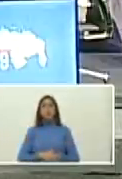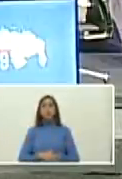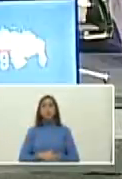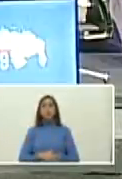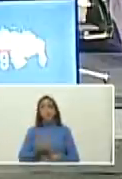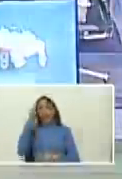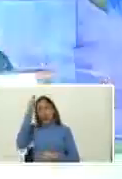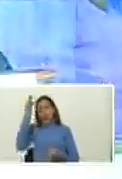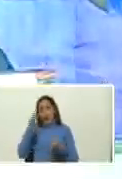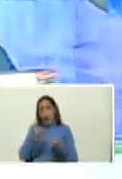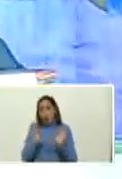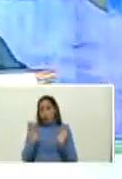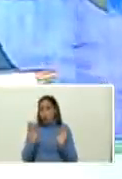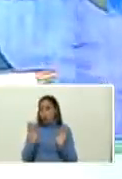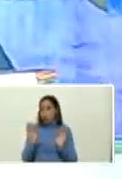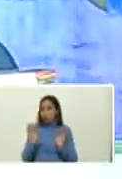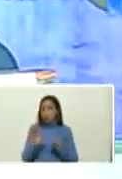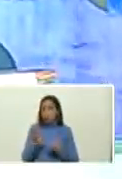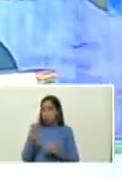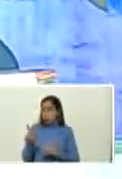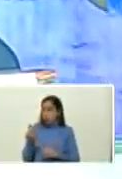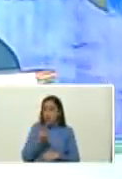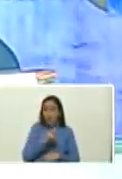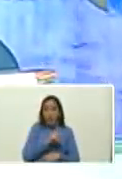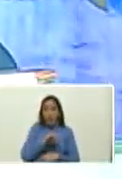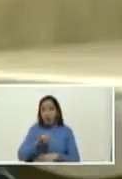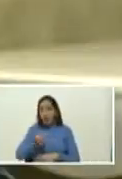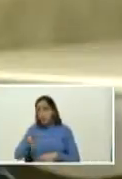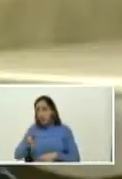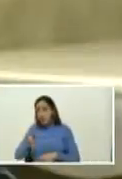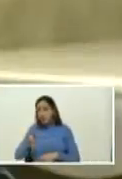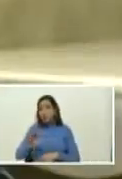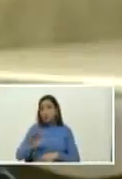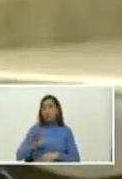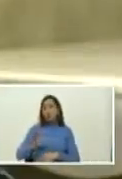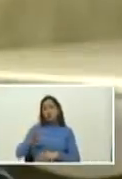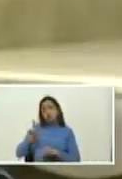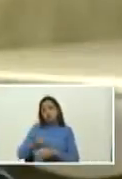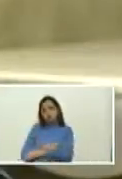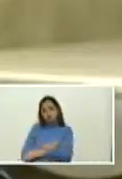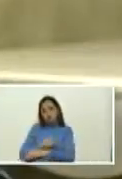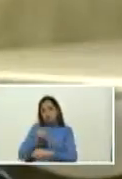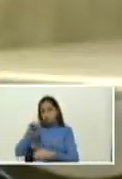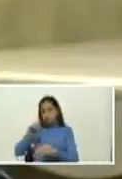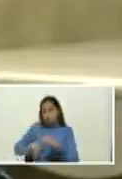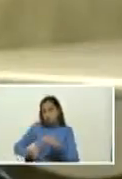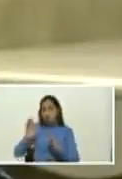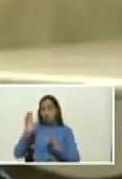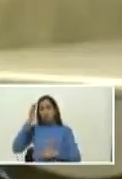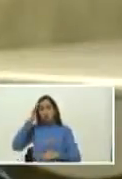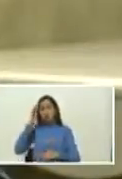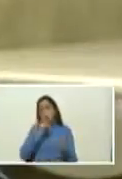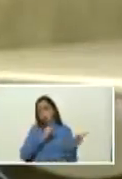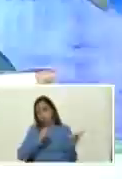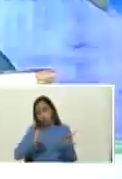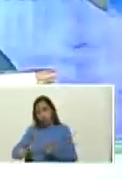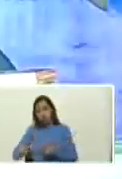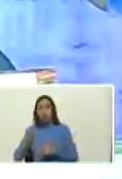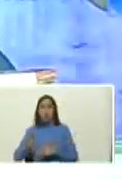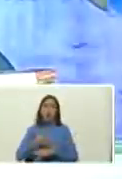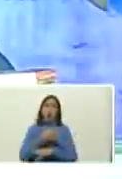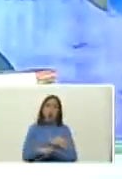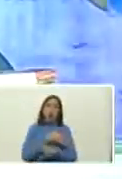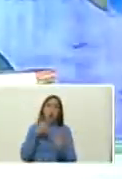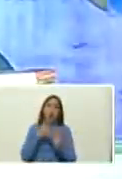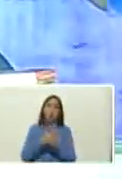creo que nadie se ofenda Vladimir no te ofenda es tu hermano pequeño Vladimir te invité el otro día que te